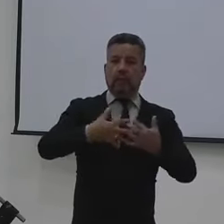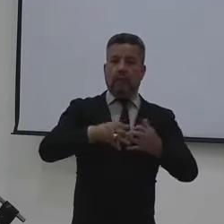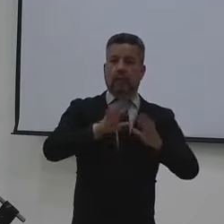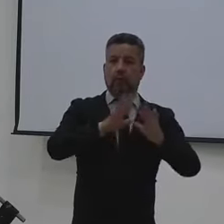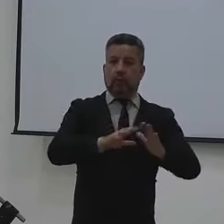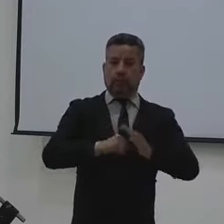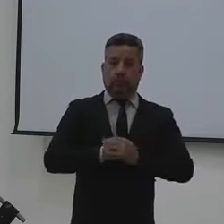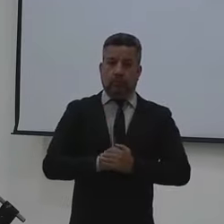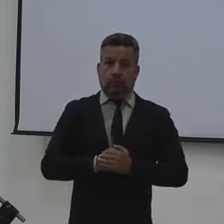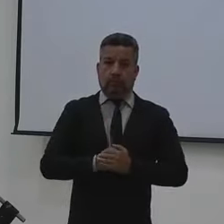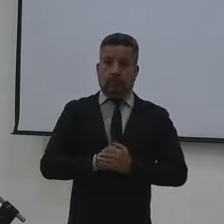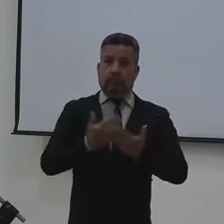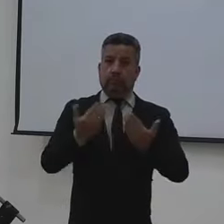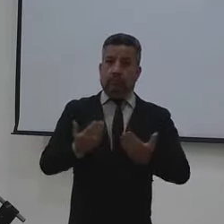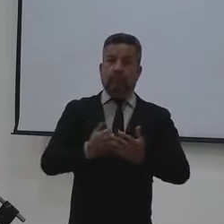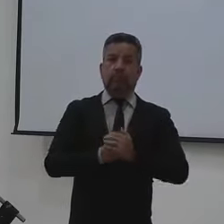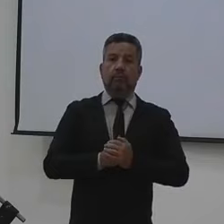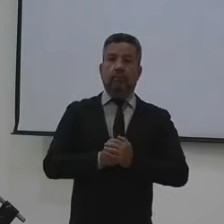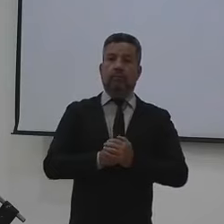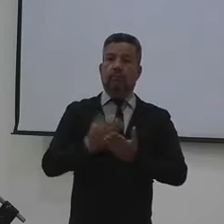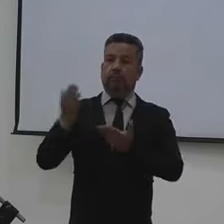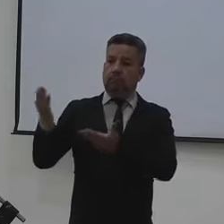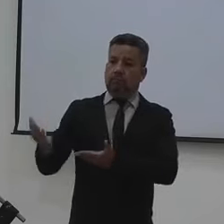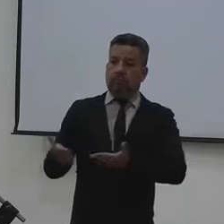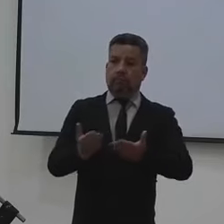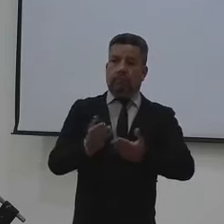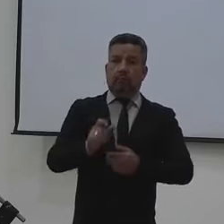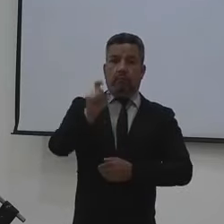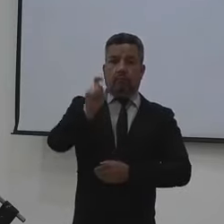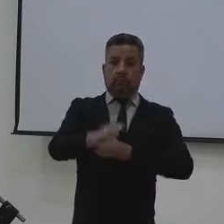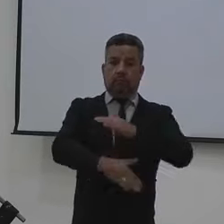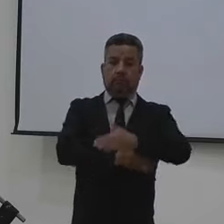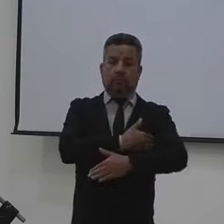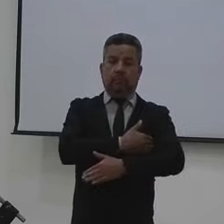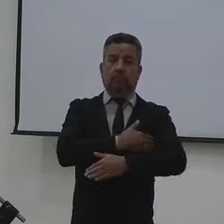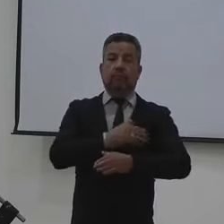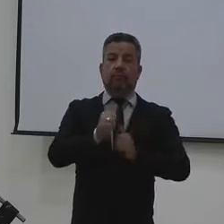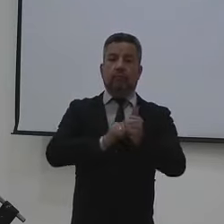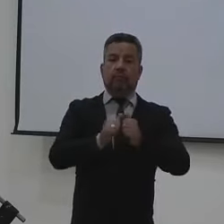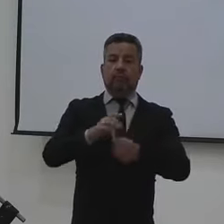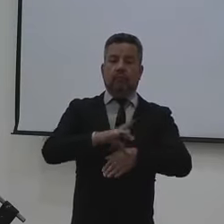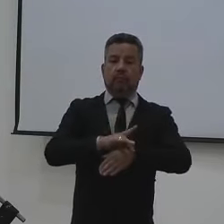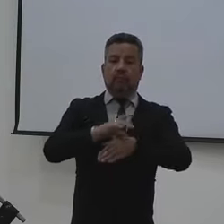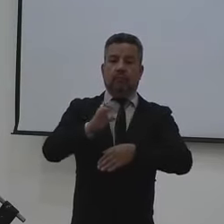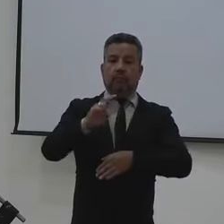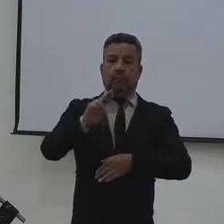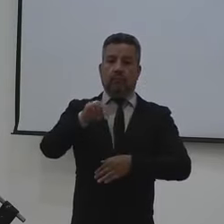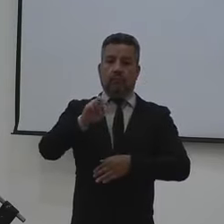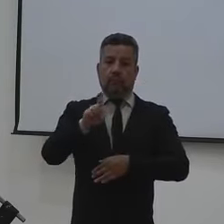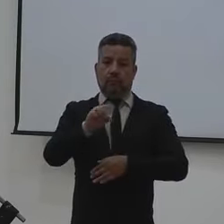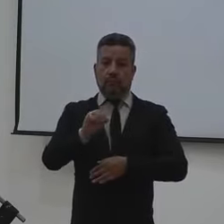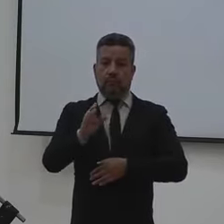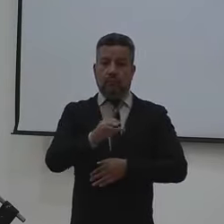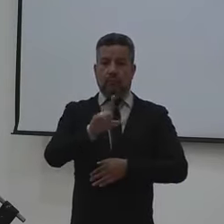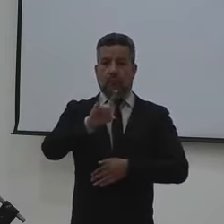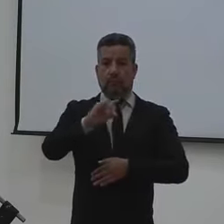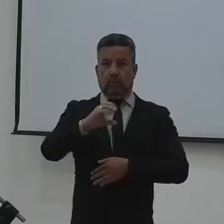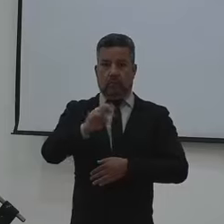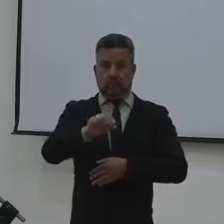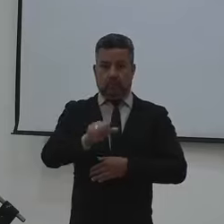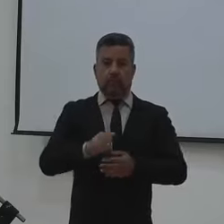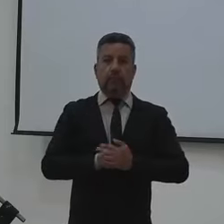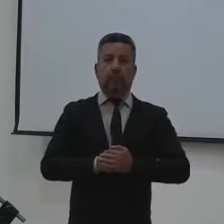herramientas del sistema. A continuación, se dirige a ustedes el ministro del Deporte, el doctor Ernesto Lucena Barrero.